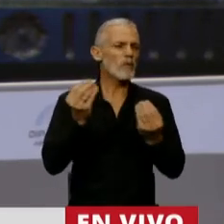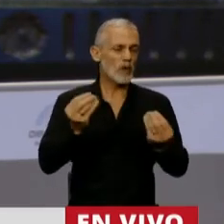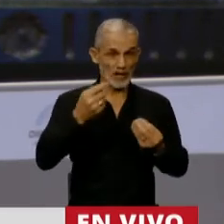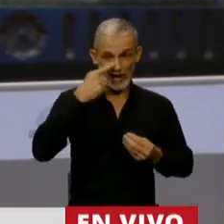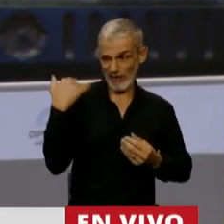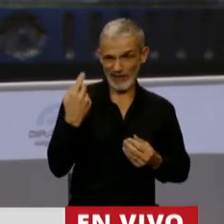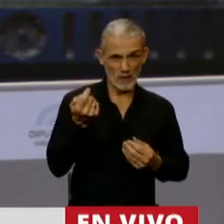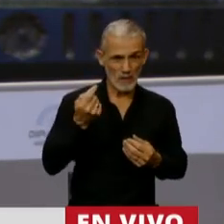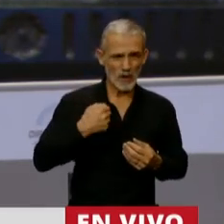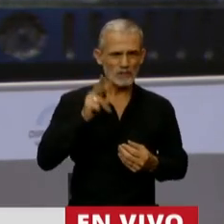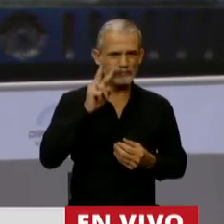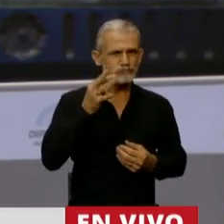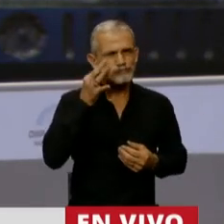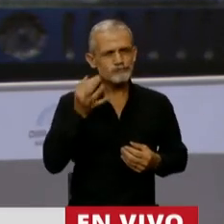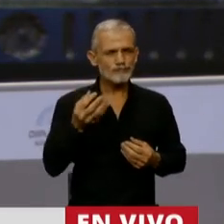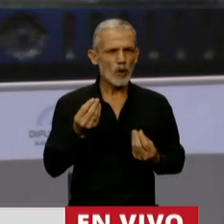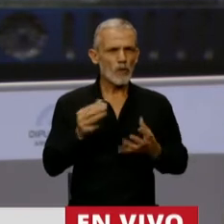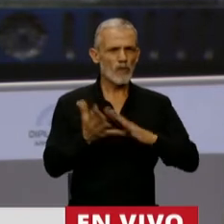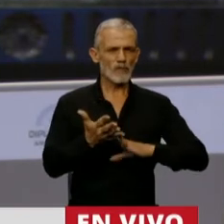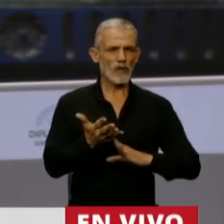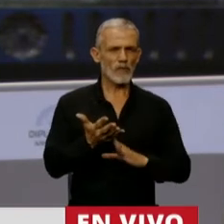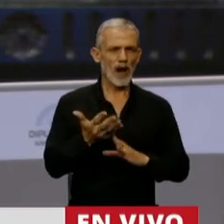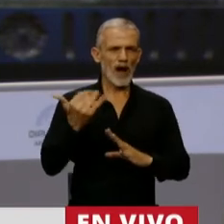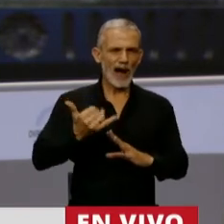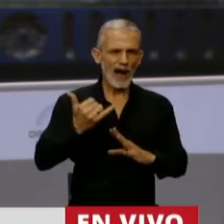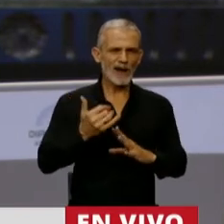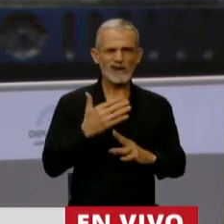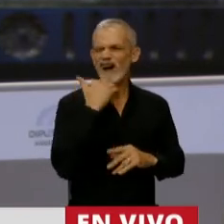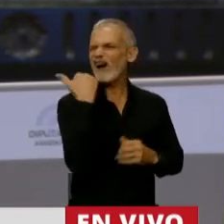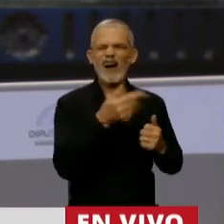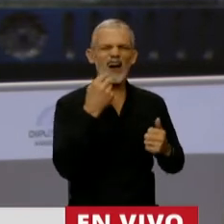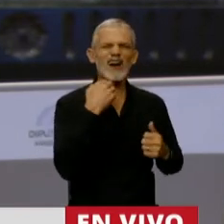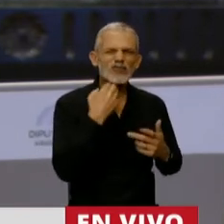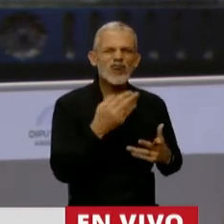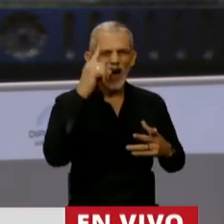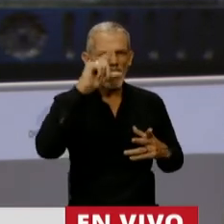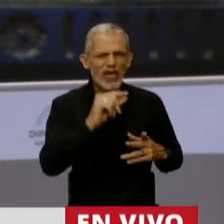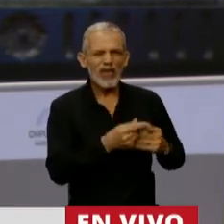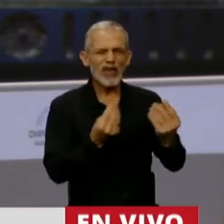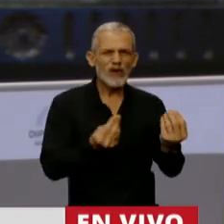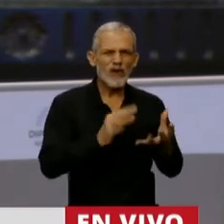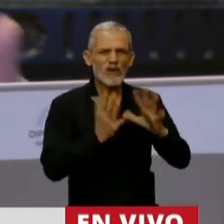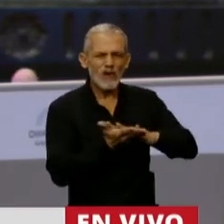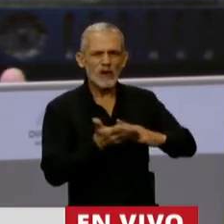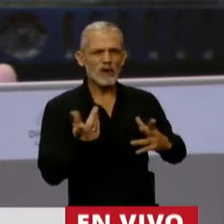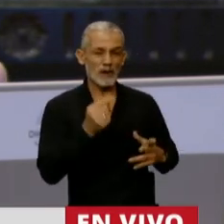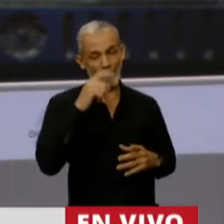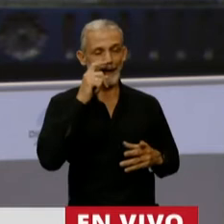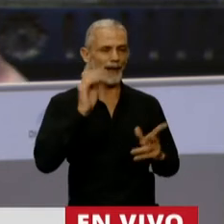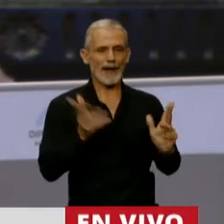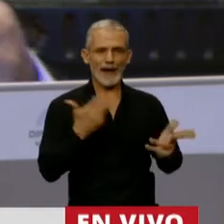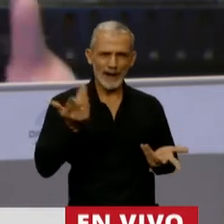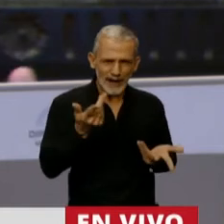en los últimos días hemos asistido como una carreta de inútiles, ineptos, incapaces, inútiles, incompetentes y además chantunes,